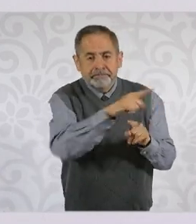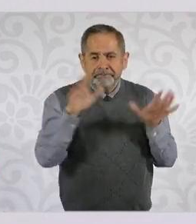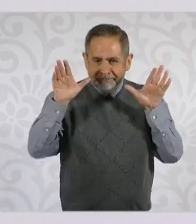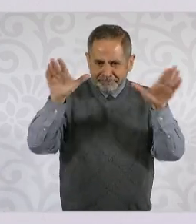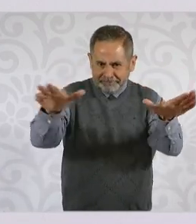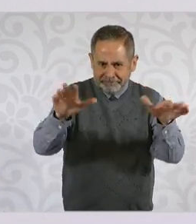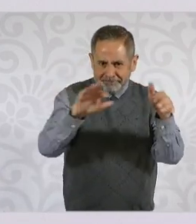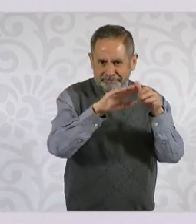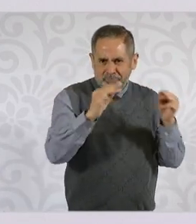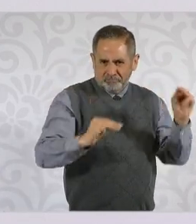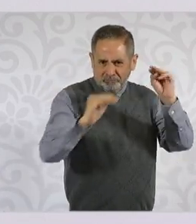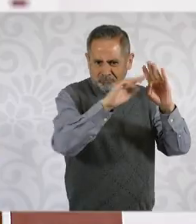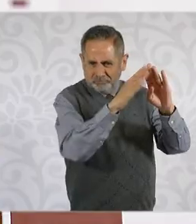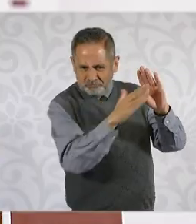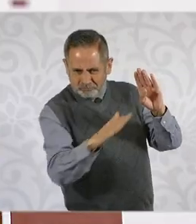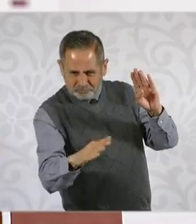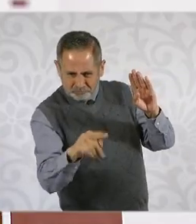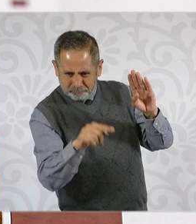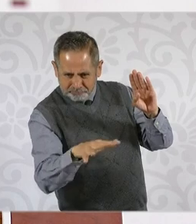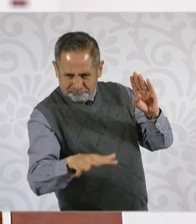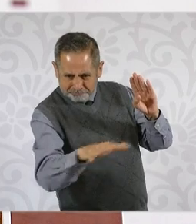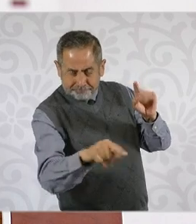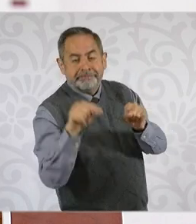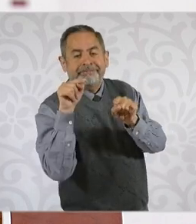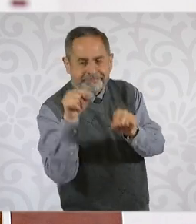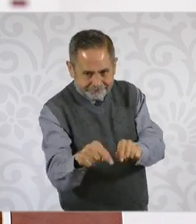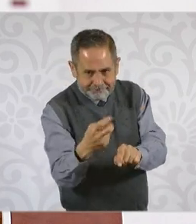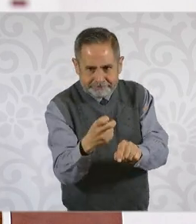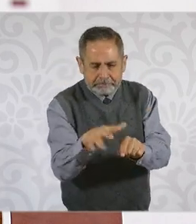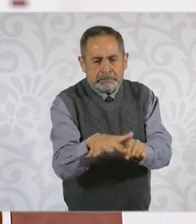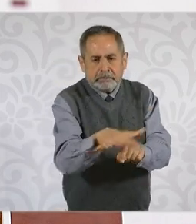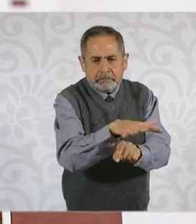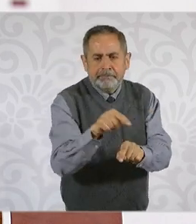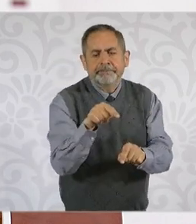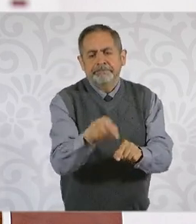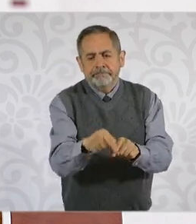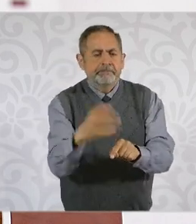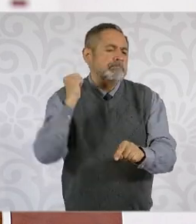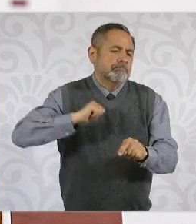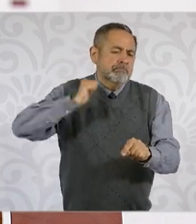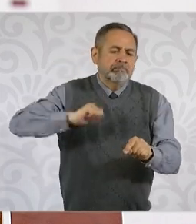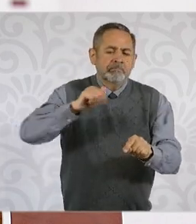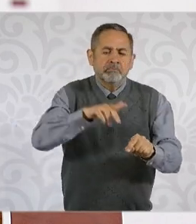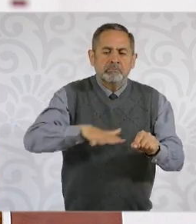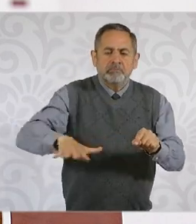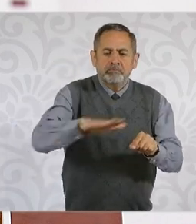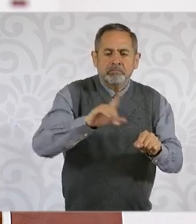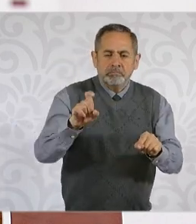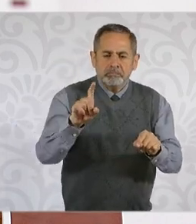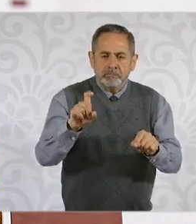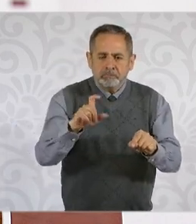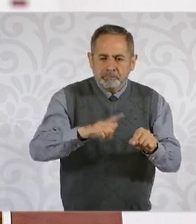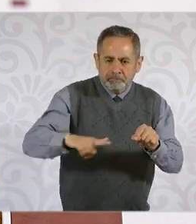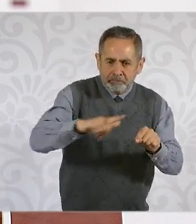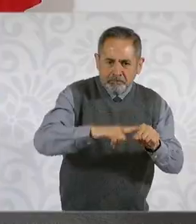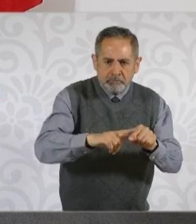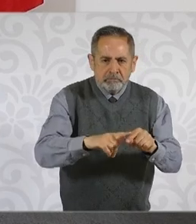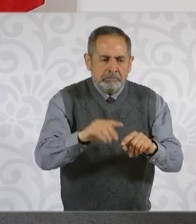Esa era en realidad una zona lagunar y se desarrolló y cuando vienen estas